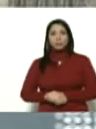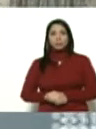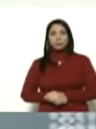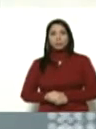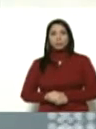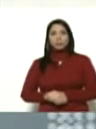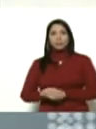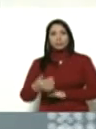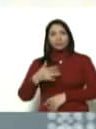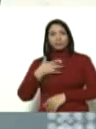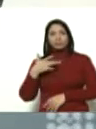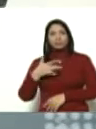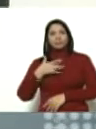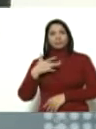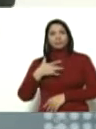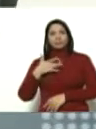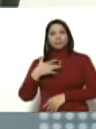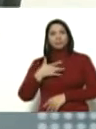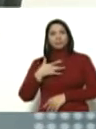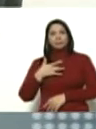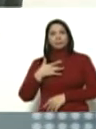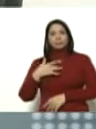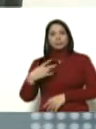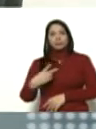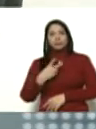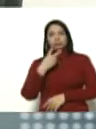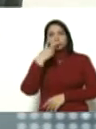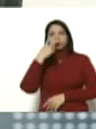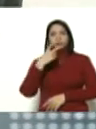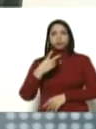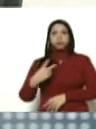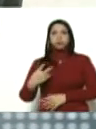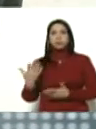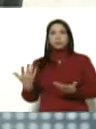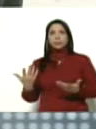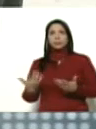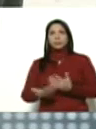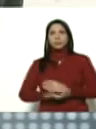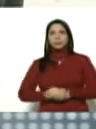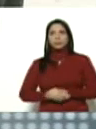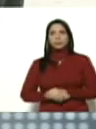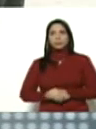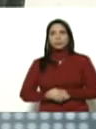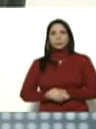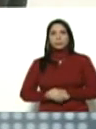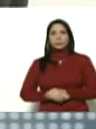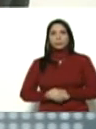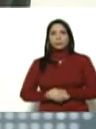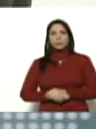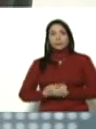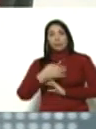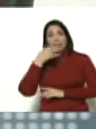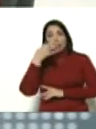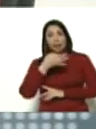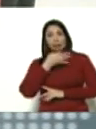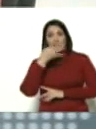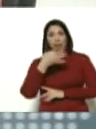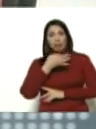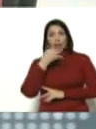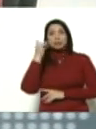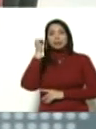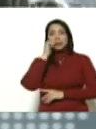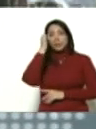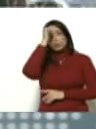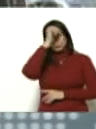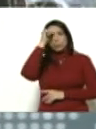sentir el aire puro, respirar, y en la tarde, sábado